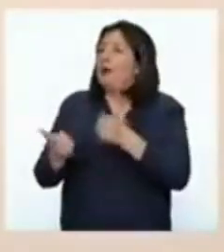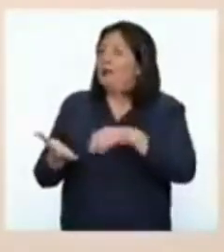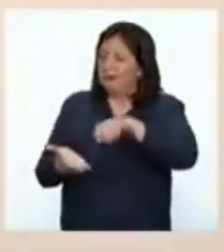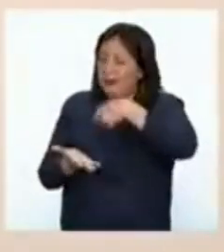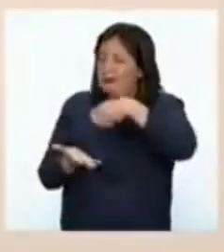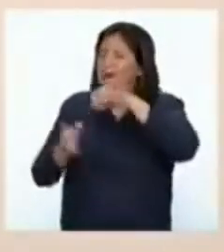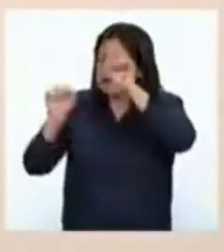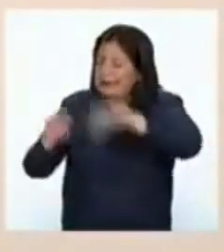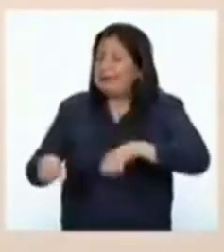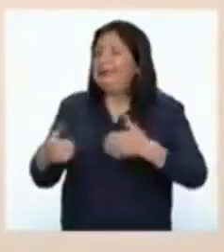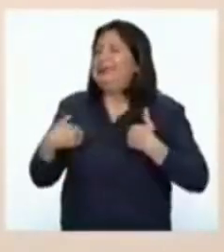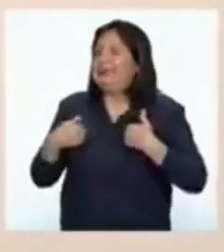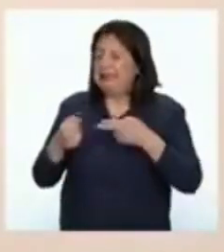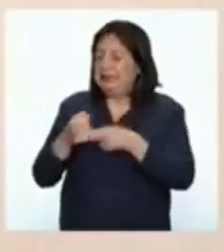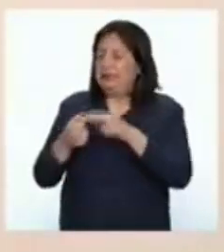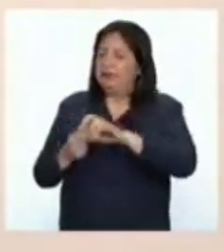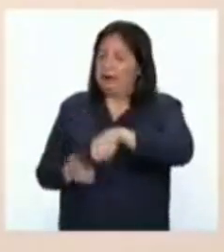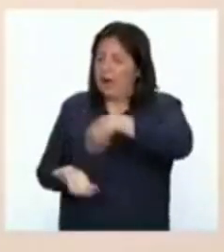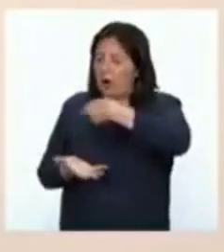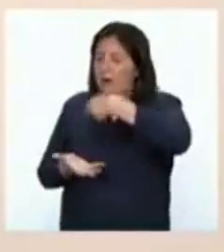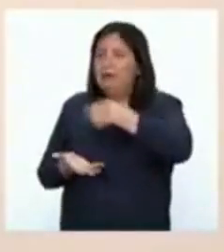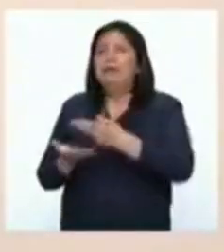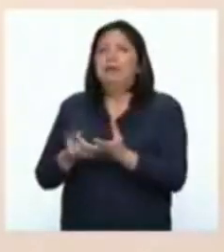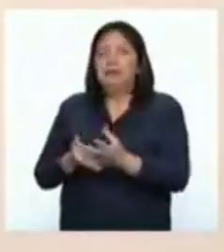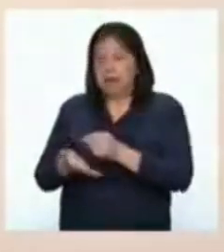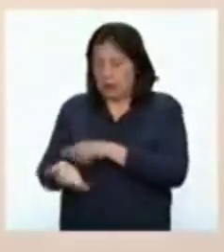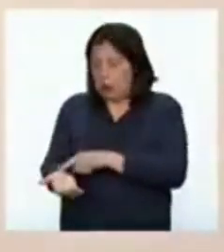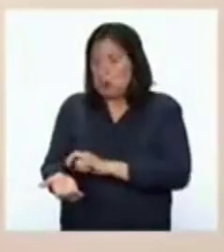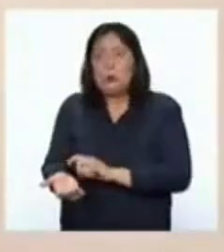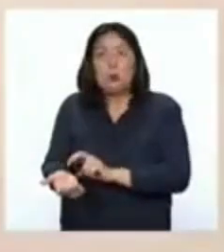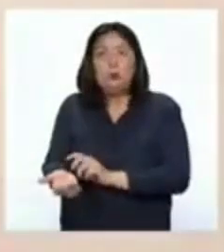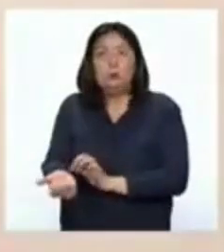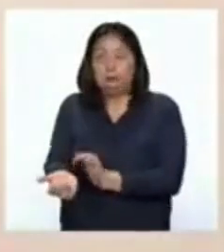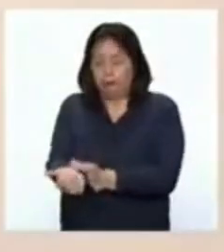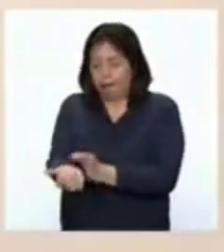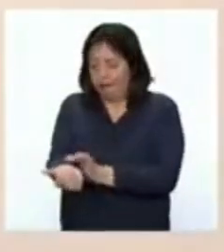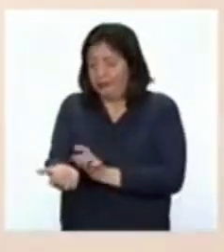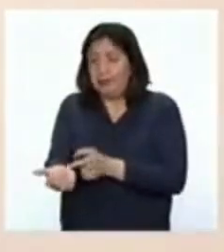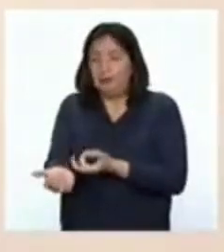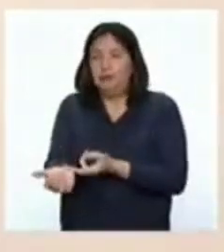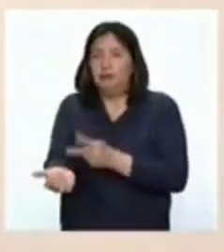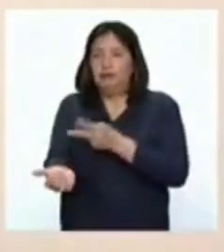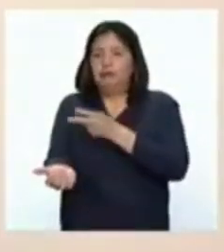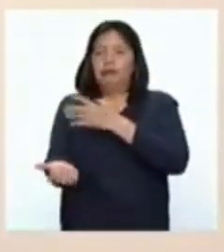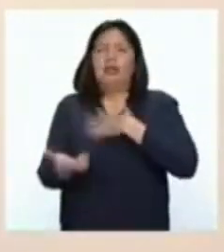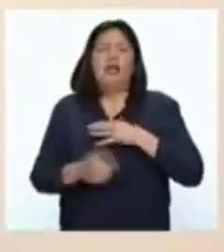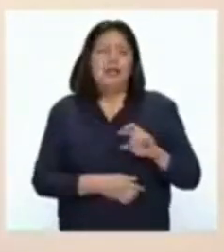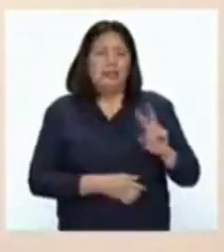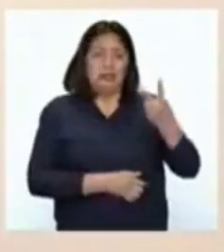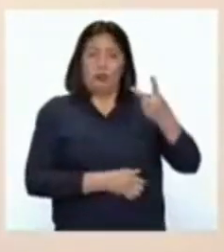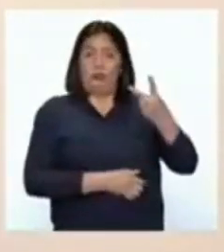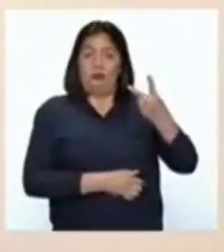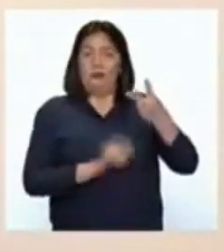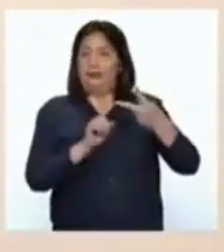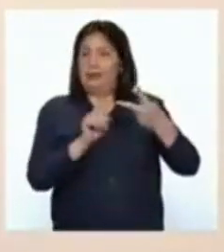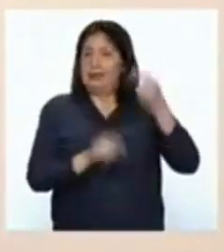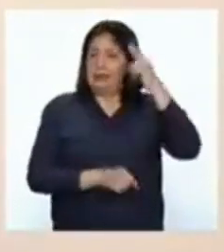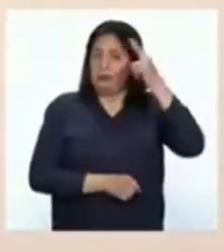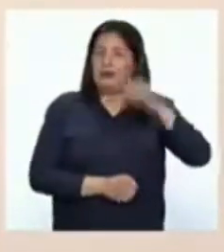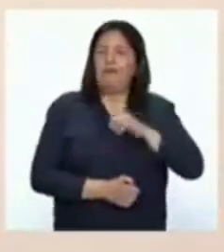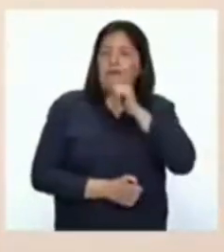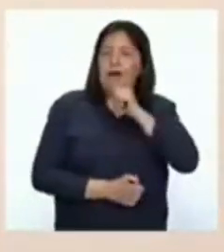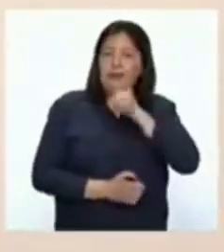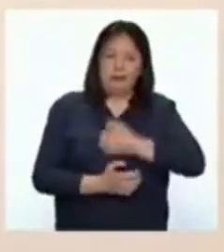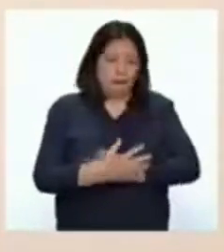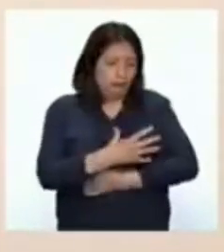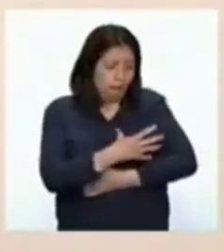deben consumir para elevar la hemoglobina. Una segunda causa es la falta de lactancia materna. Deben saber que